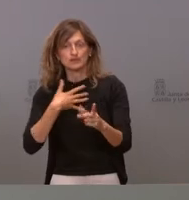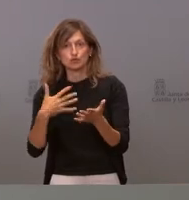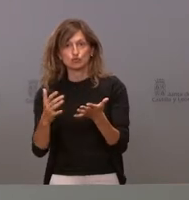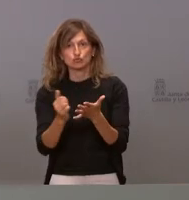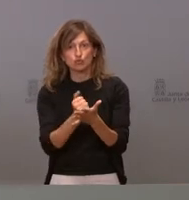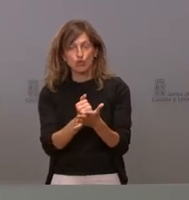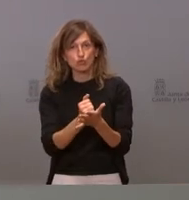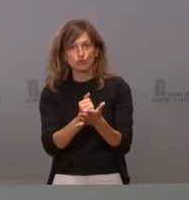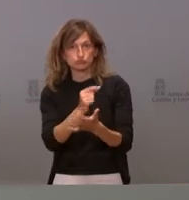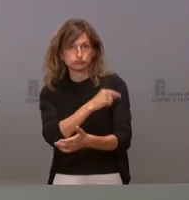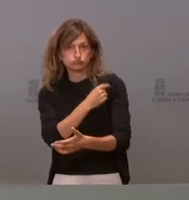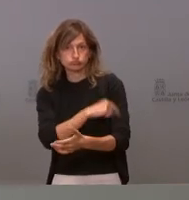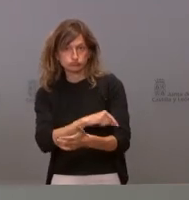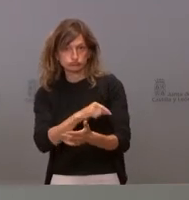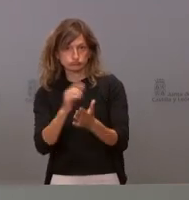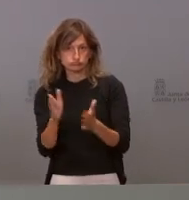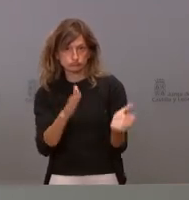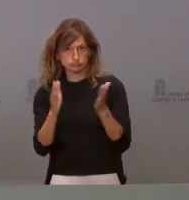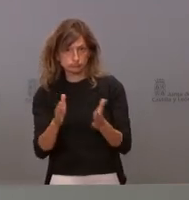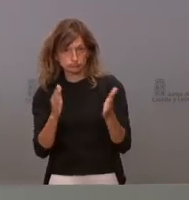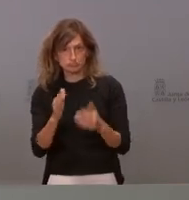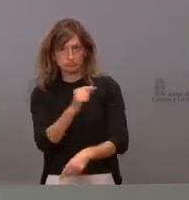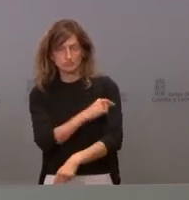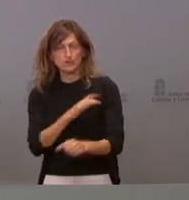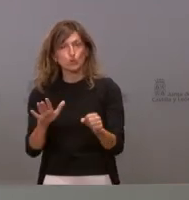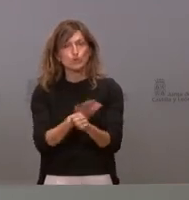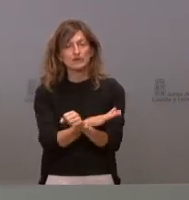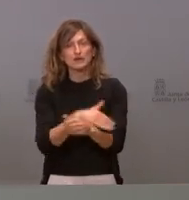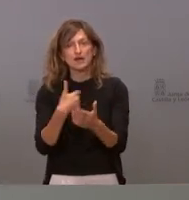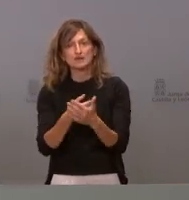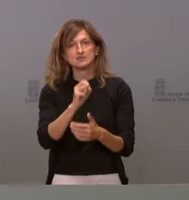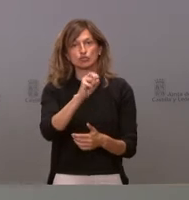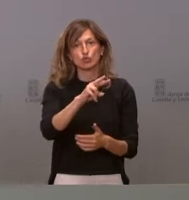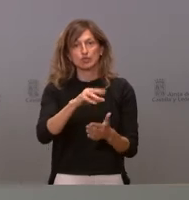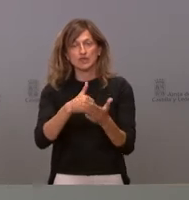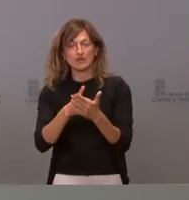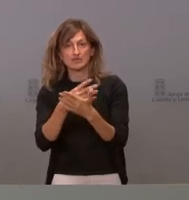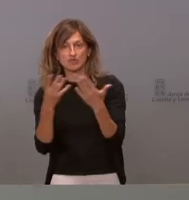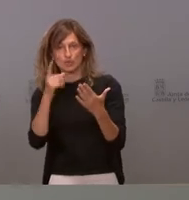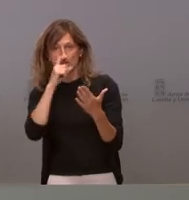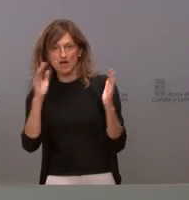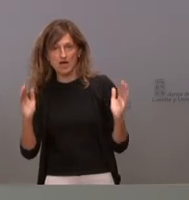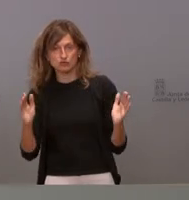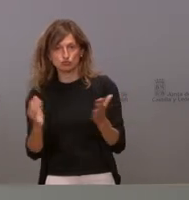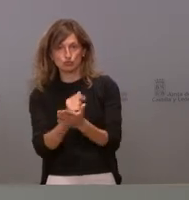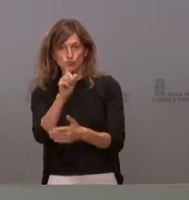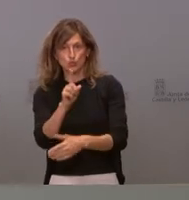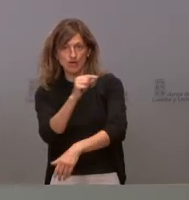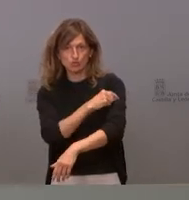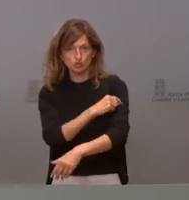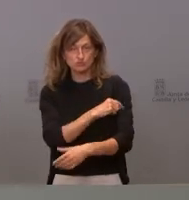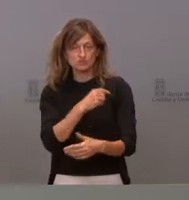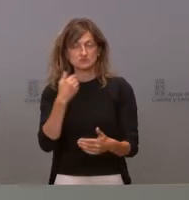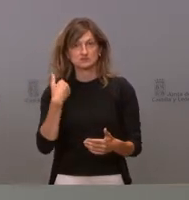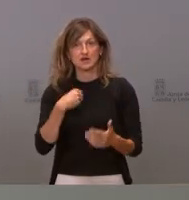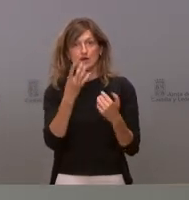cortes de vacunación, es decir, cubrir hasta los 12 o 19 años que todo el mundo tenga su primera dosis y le recuerdo que estamos